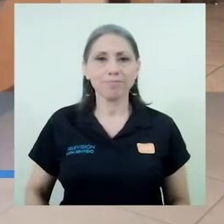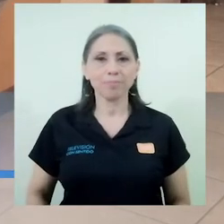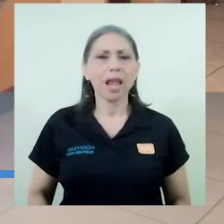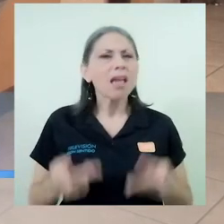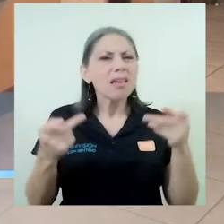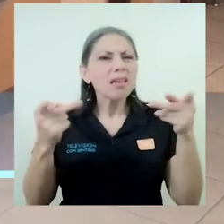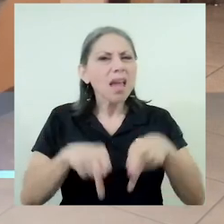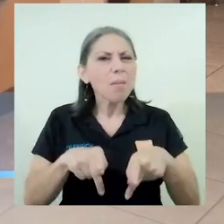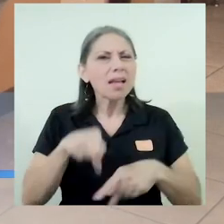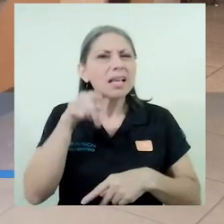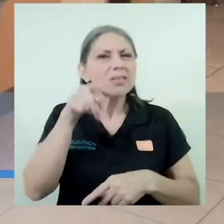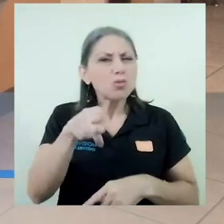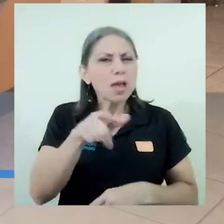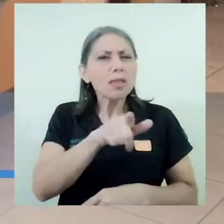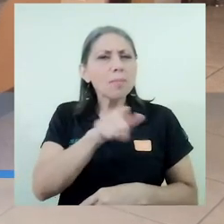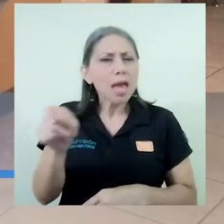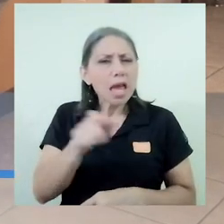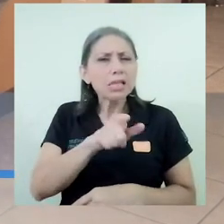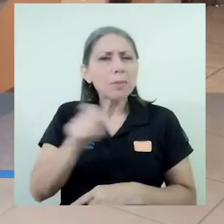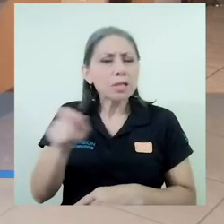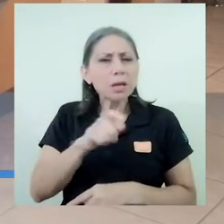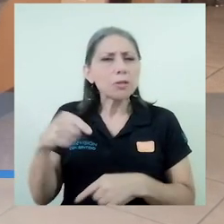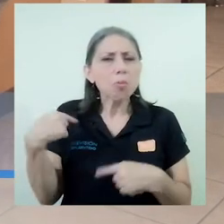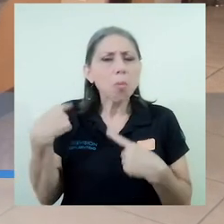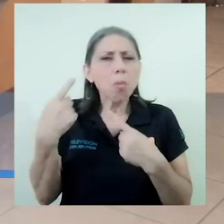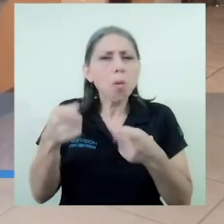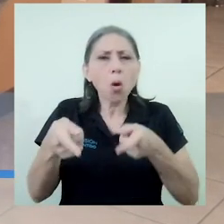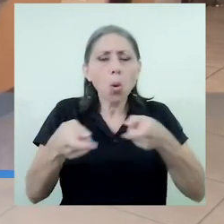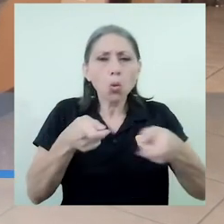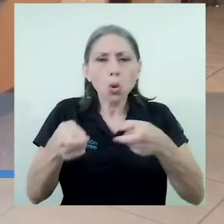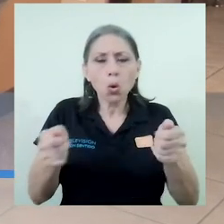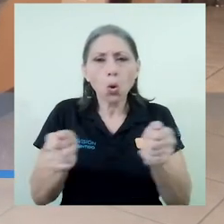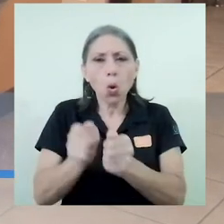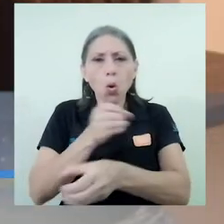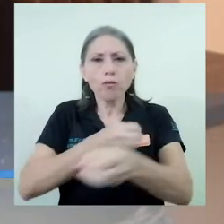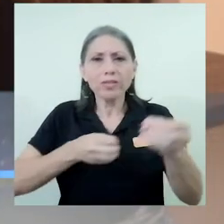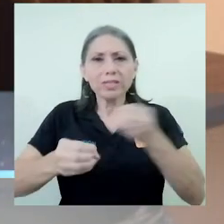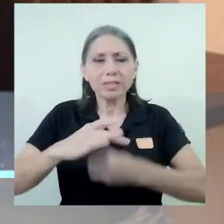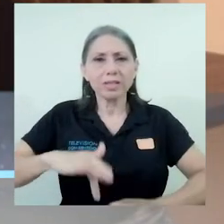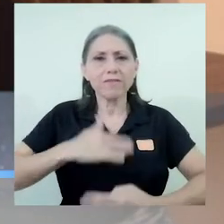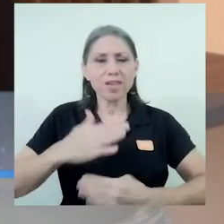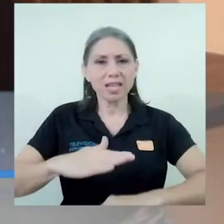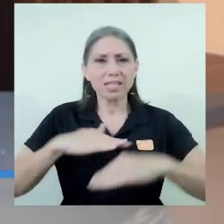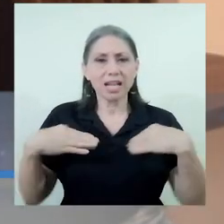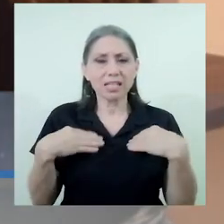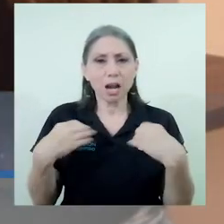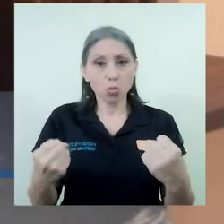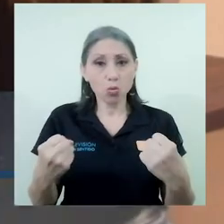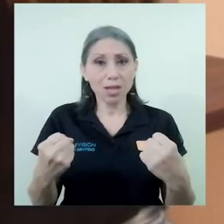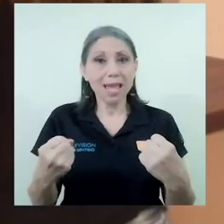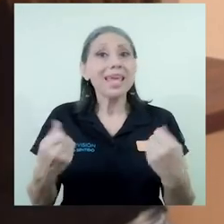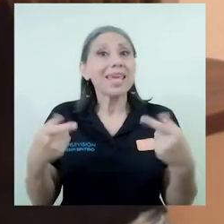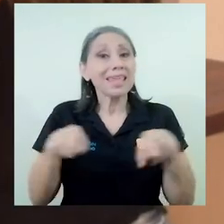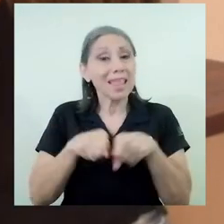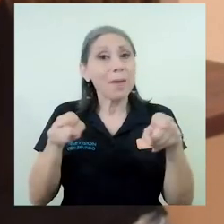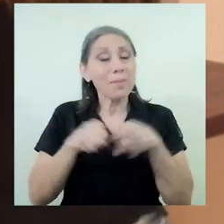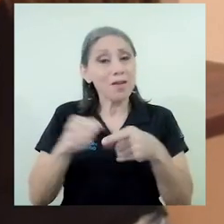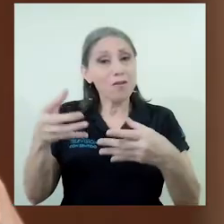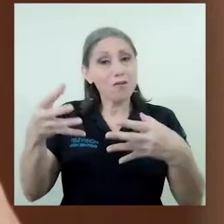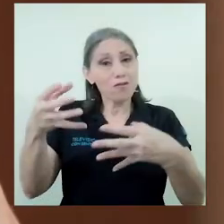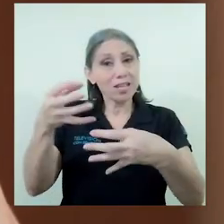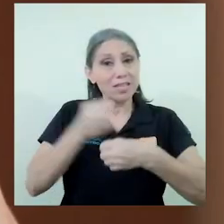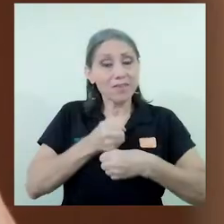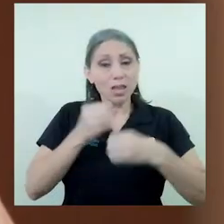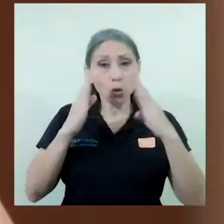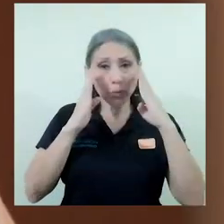estaba recibiendo mes a mes un control con la Oficina de Bienestar y Salud y estaba recibiendo un tratamiento específico?